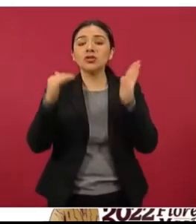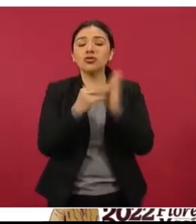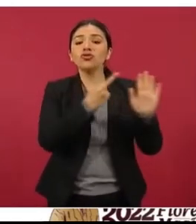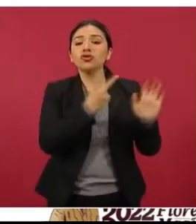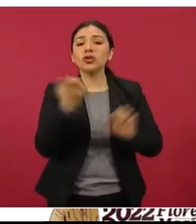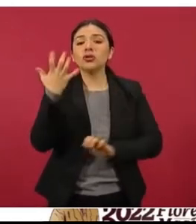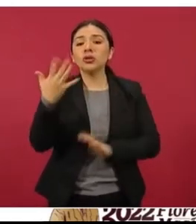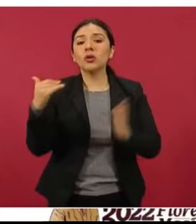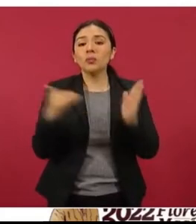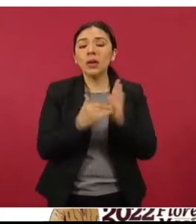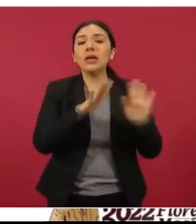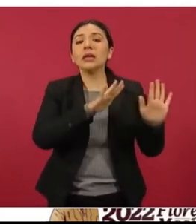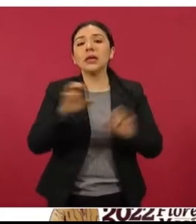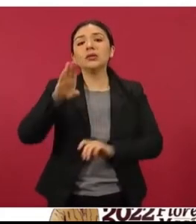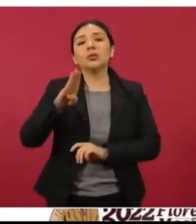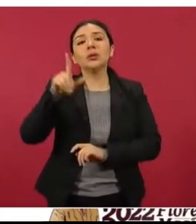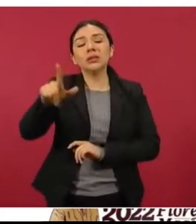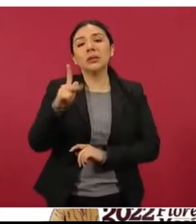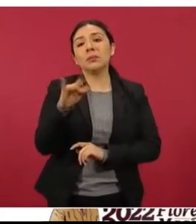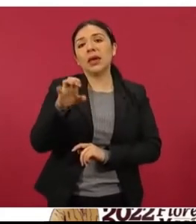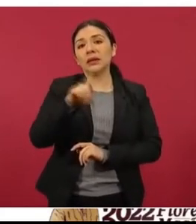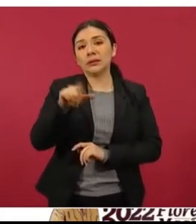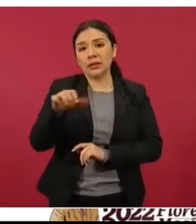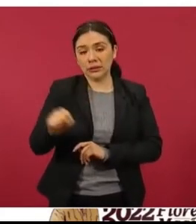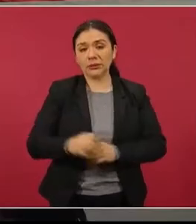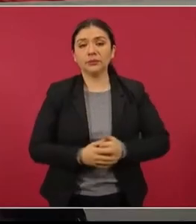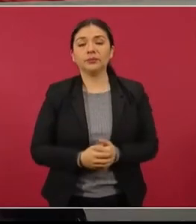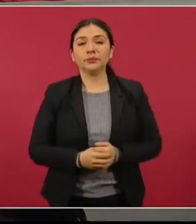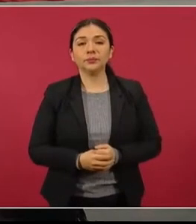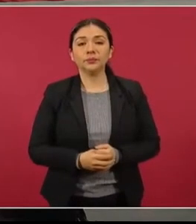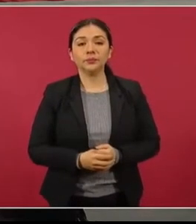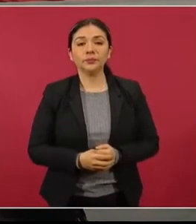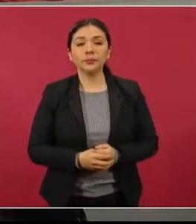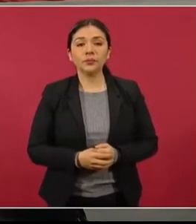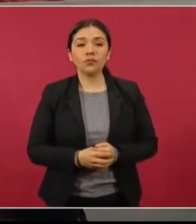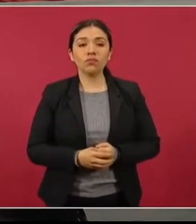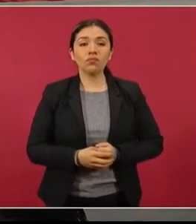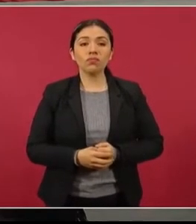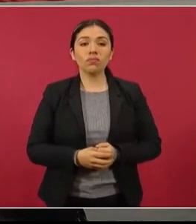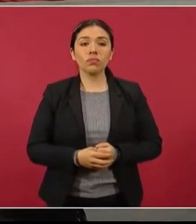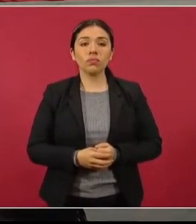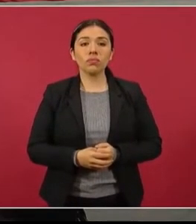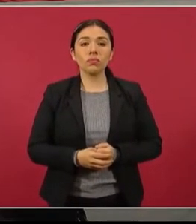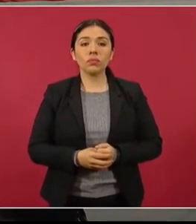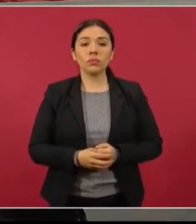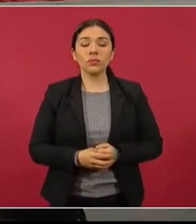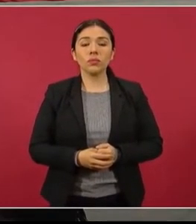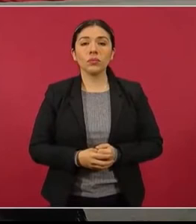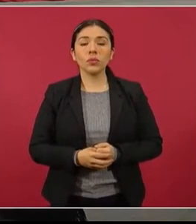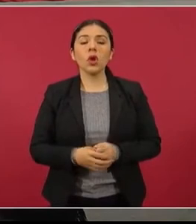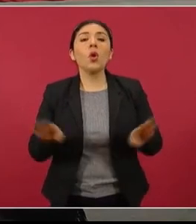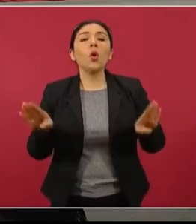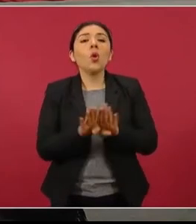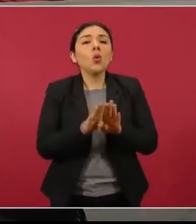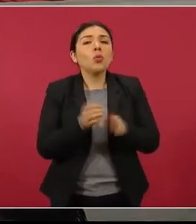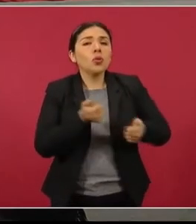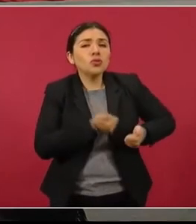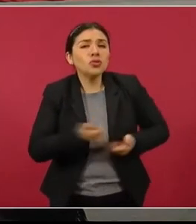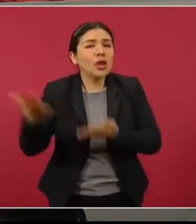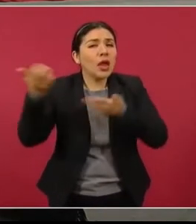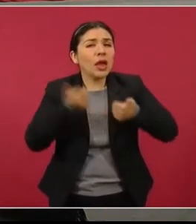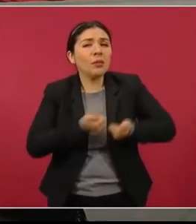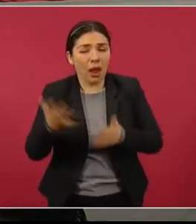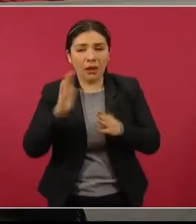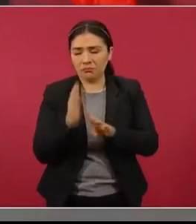,597 piezas. En la siguiente, en cuanto a la distribución, en los últimos 15